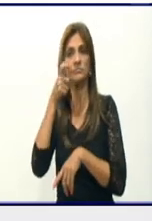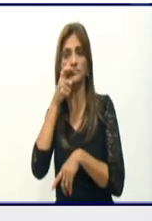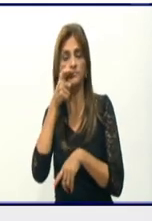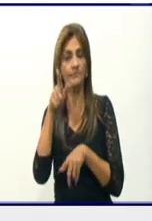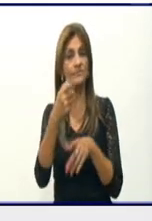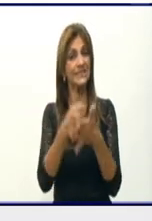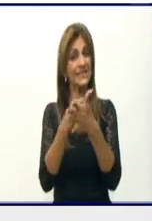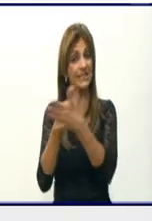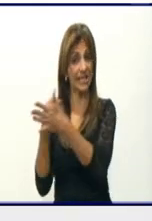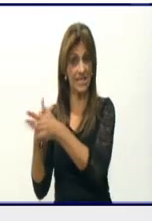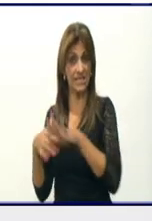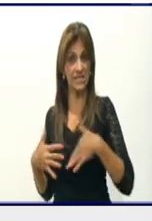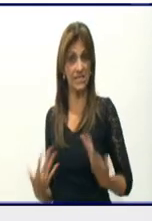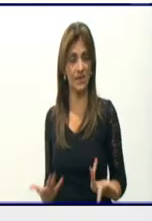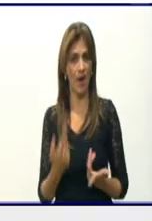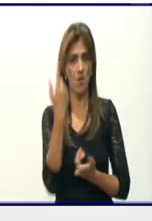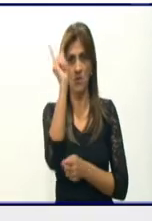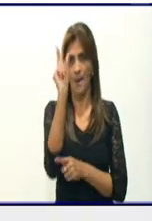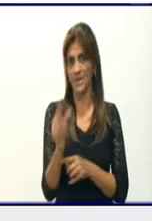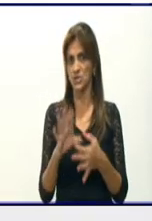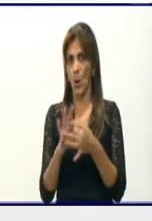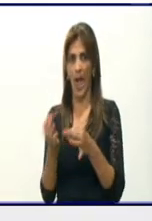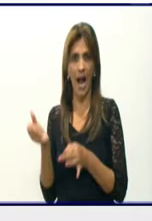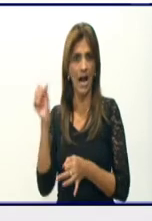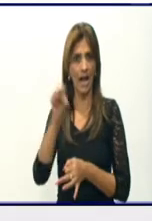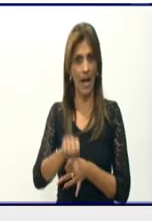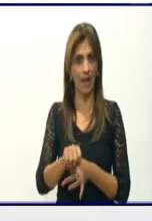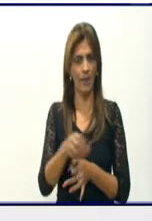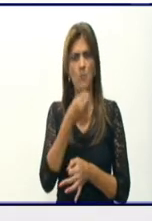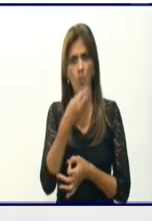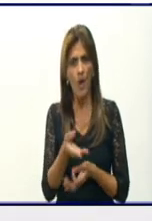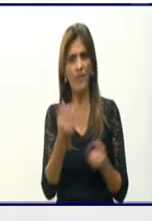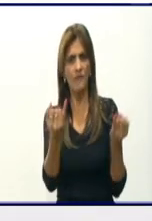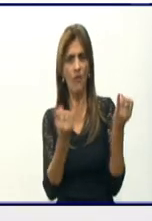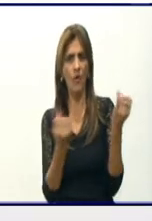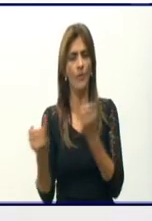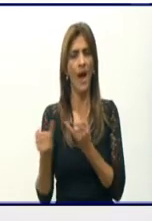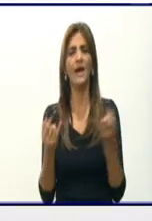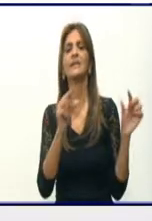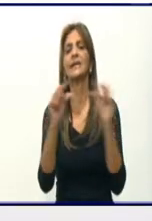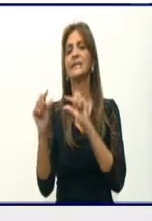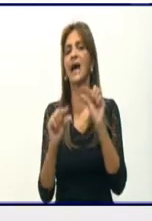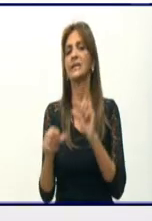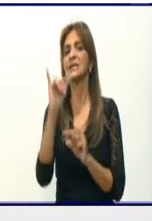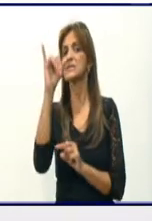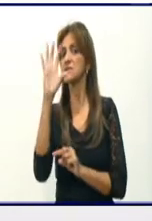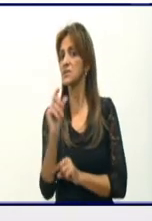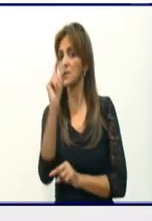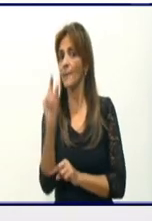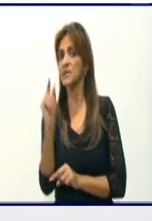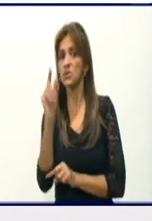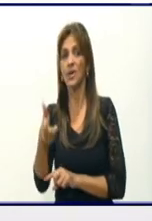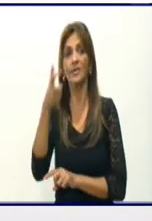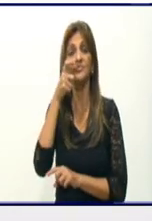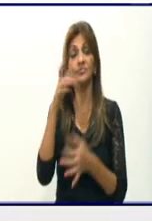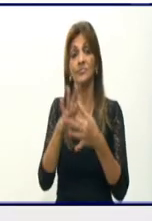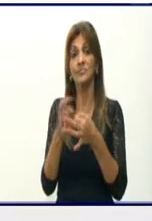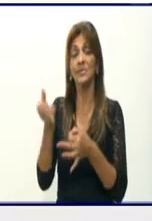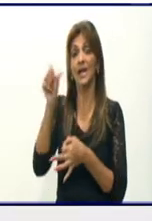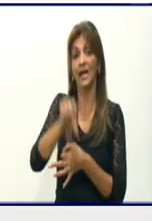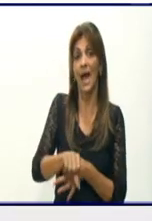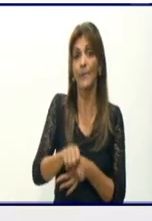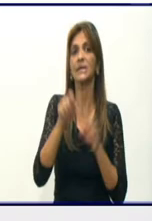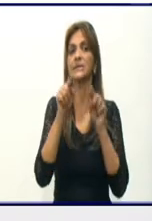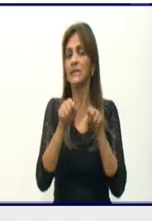intensiva. Un paciente grave. ¿Pudiera darnos detalles de este paciente grave y además estas personas que están en